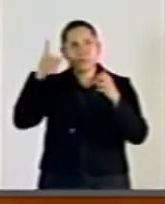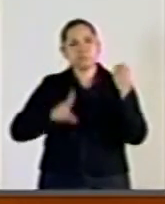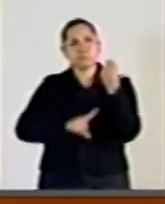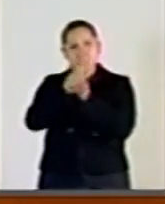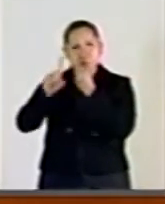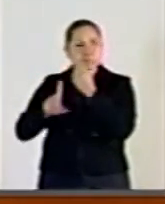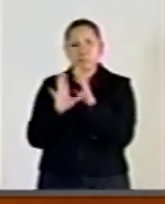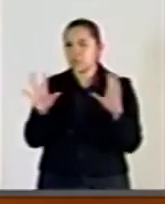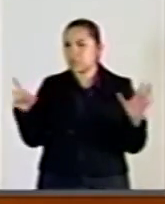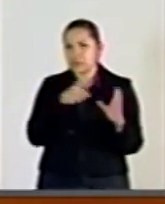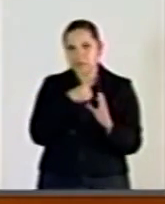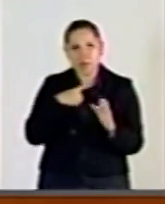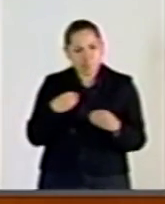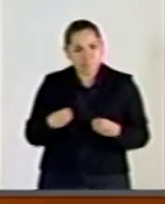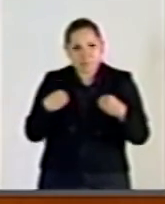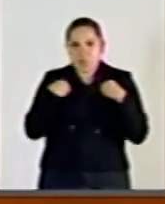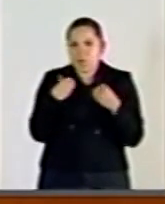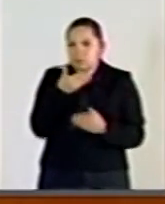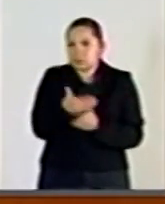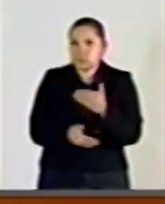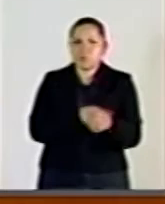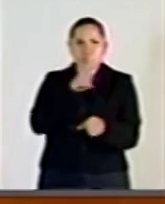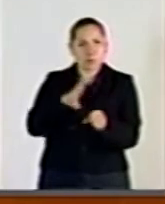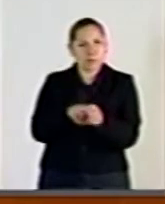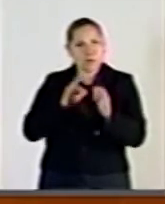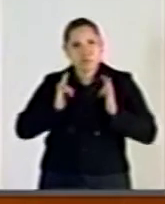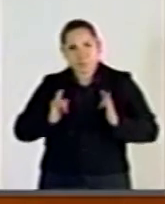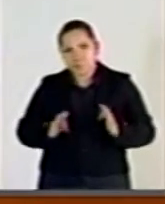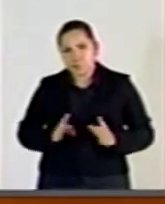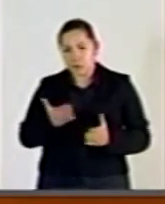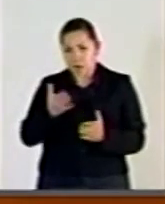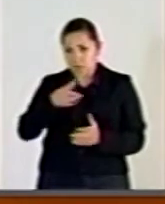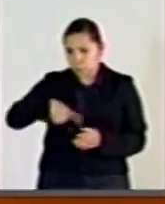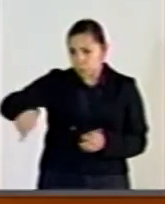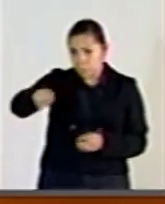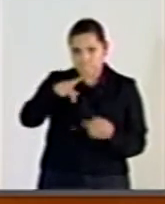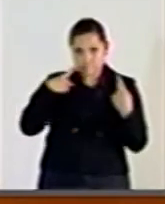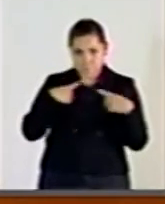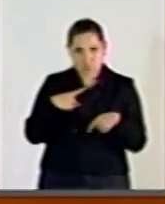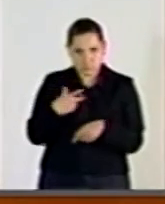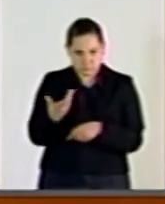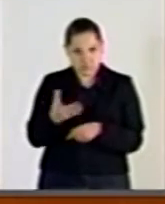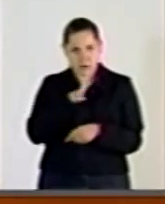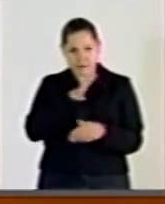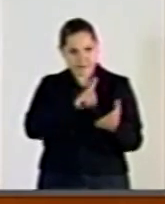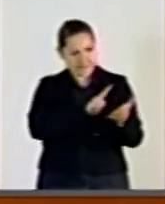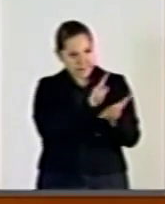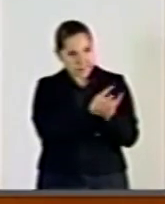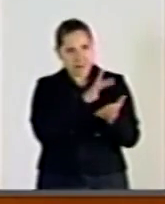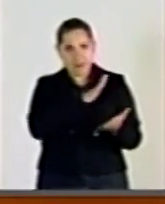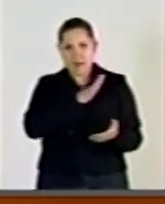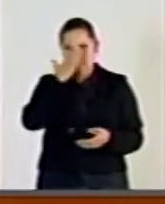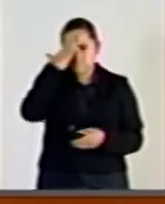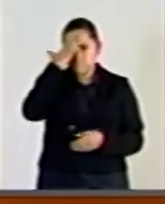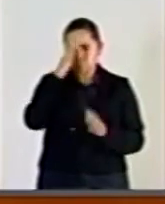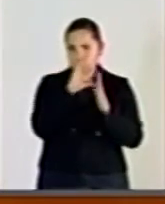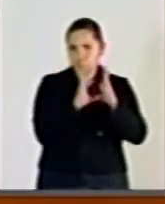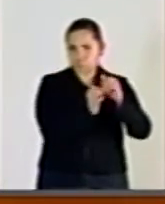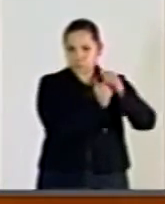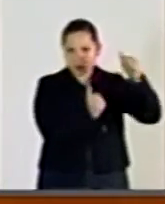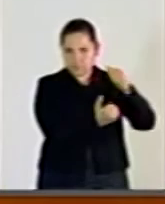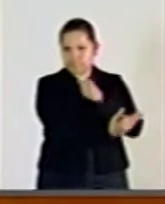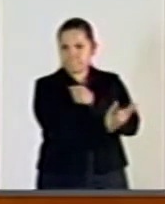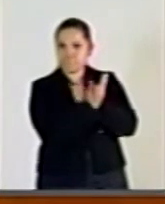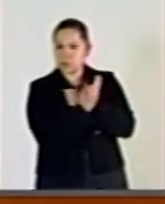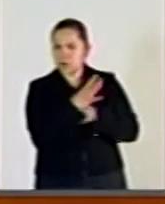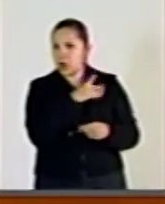derechos y libertades que establece nuestra Constitución y las leyes. Un pueblo con la tradición